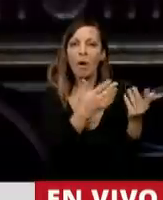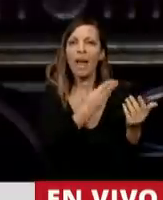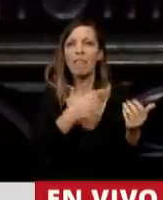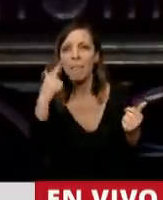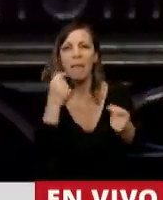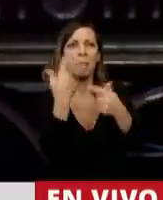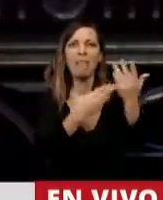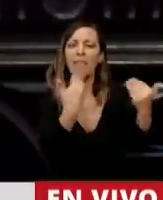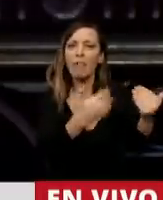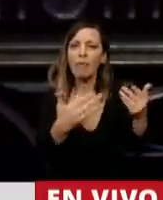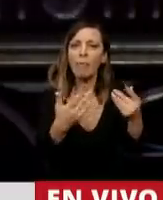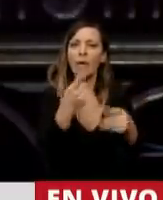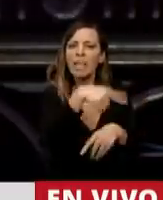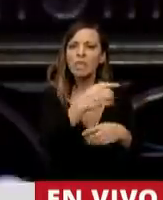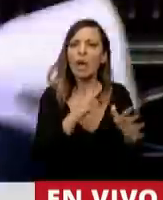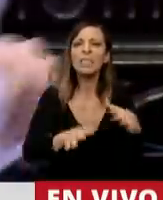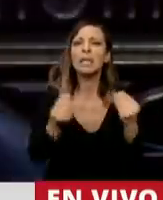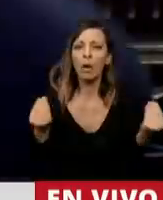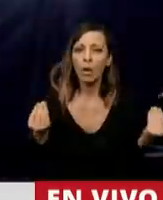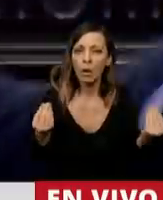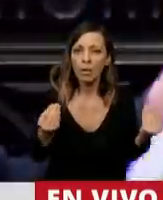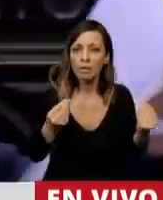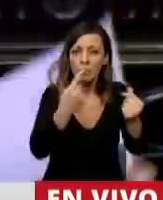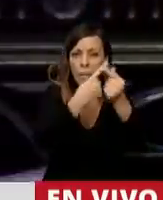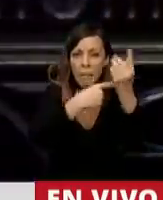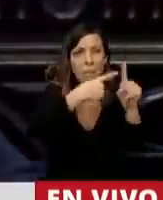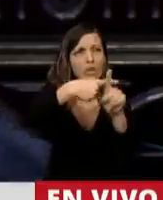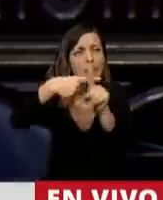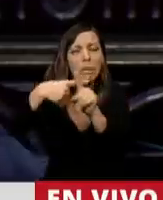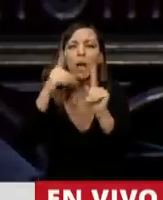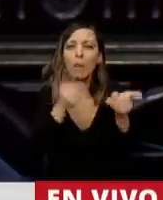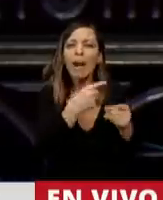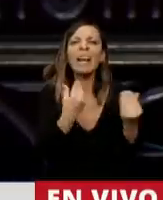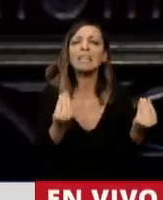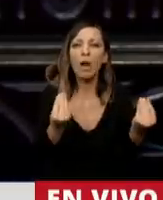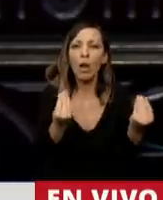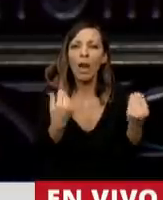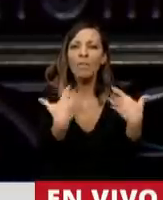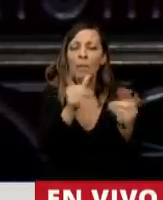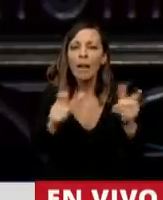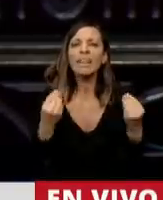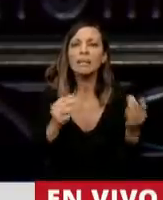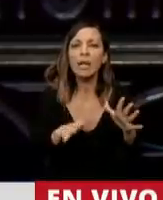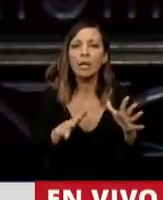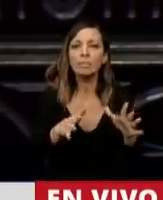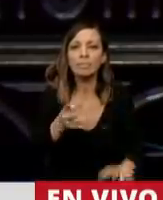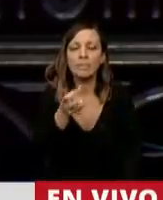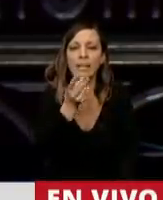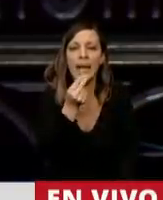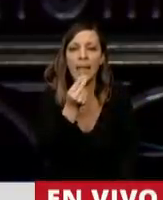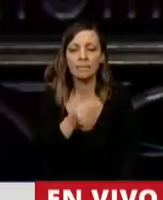¿Y sabe cuánto pudieron hacer todos estos, que tuvieron todos esos factores de favor en favor de la gente? Nada.